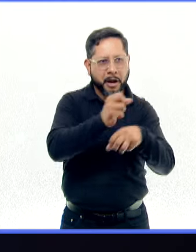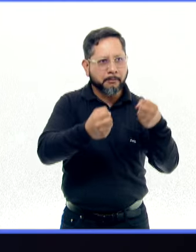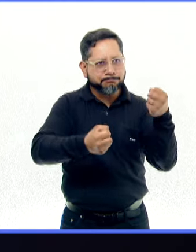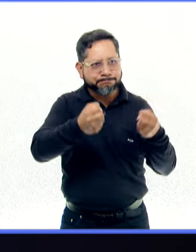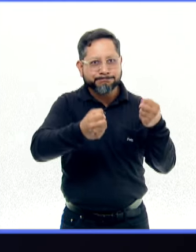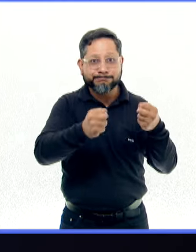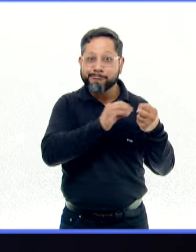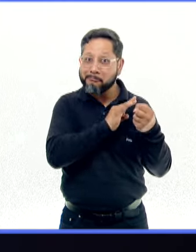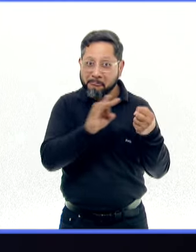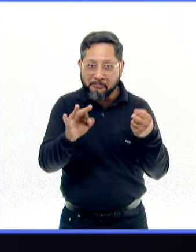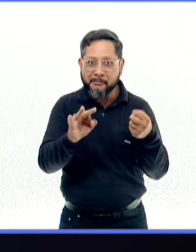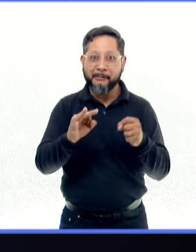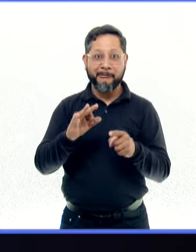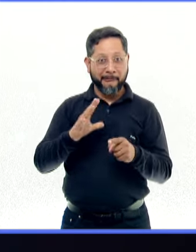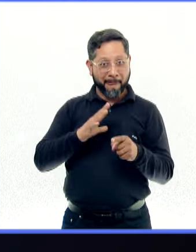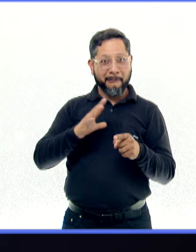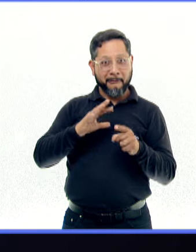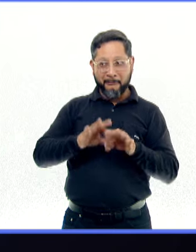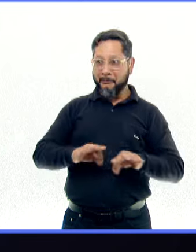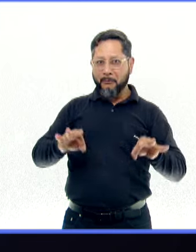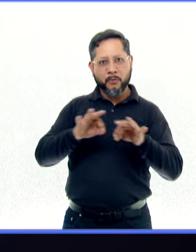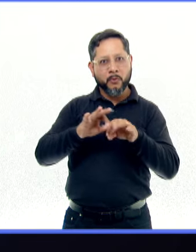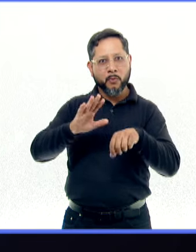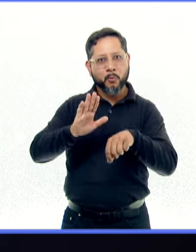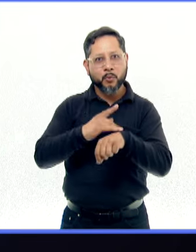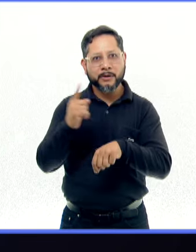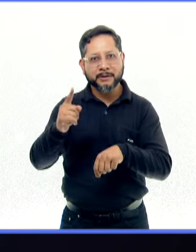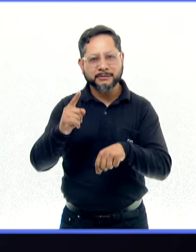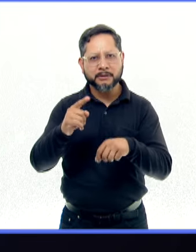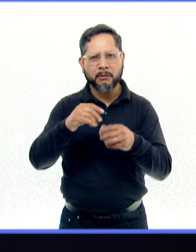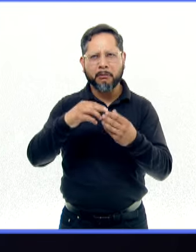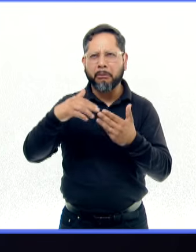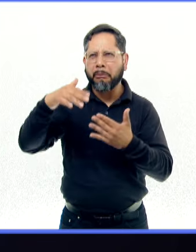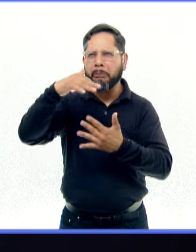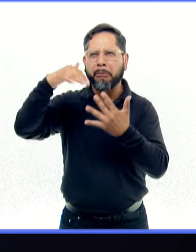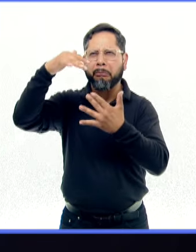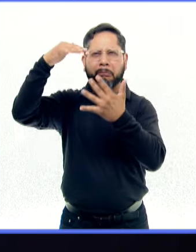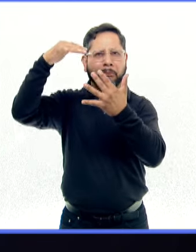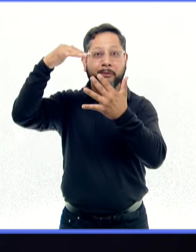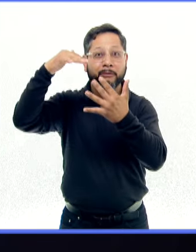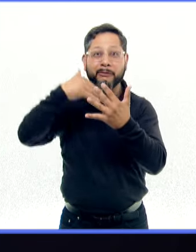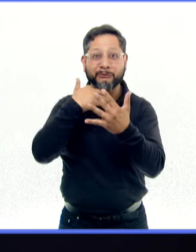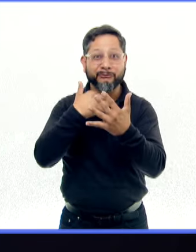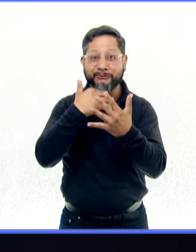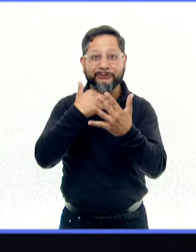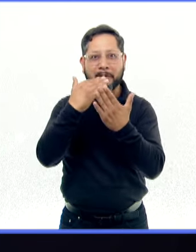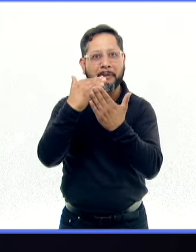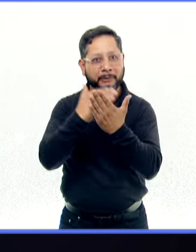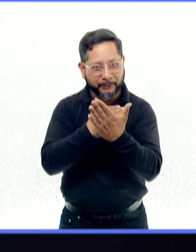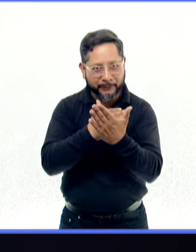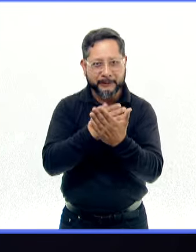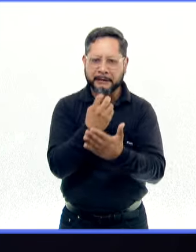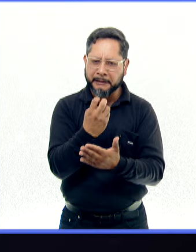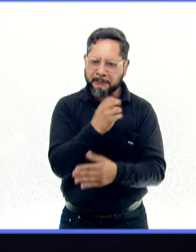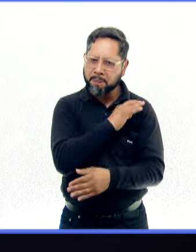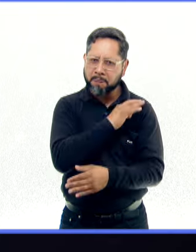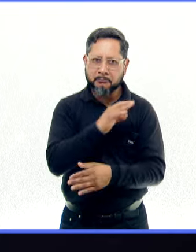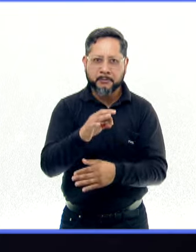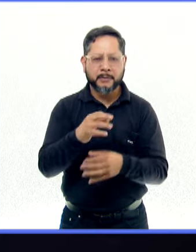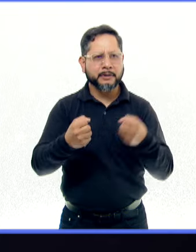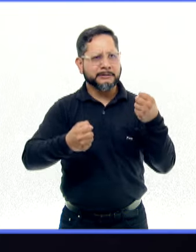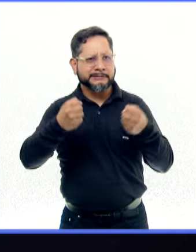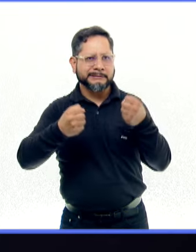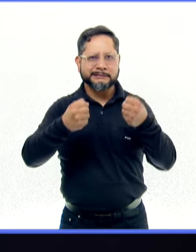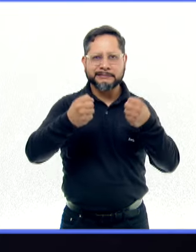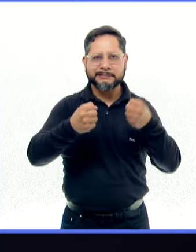actualmente ha tomado una gran relevancia porque genera una menor contaminación ambiental, siendo una alternativa viable para dejar de